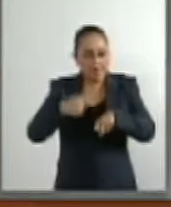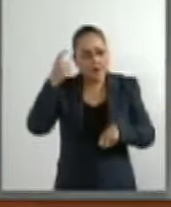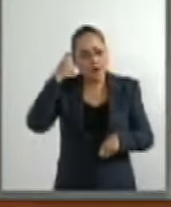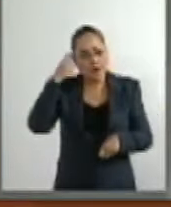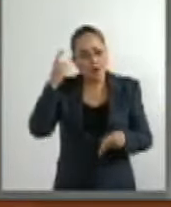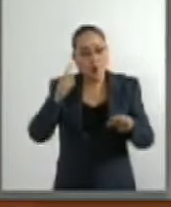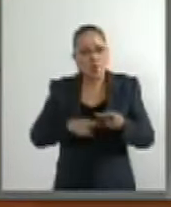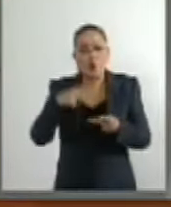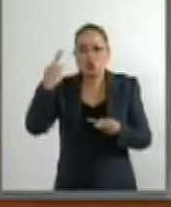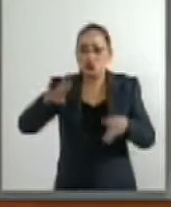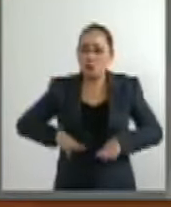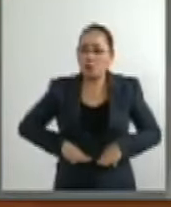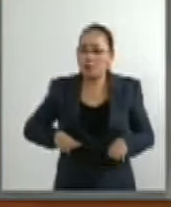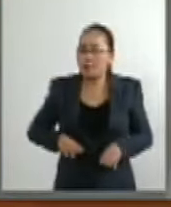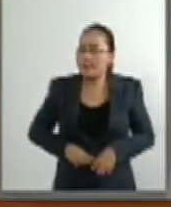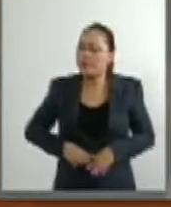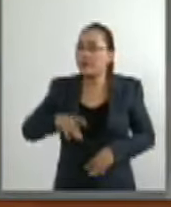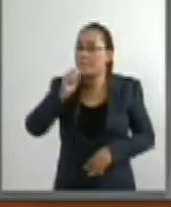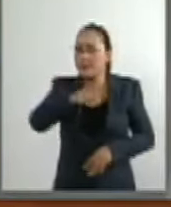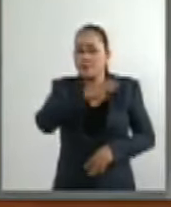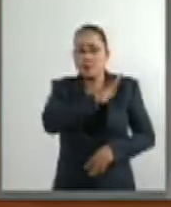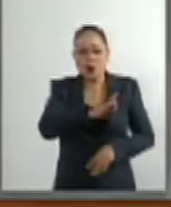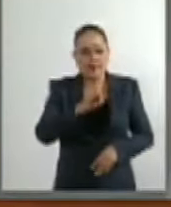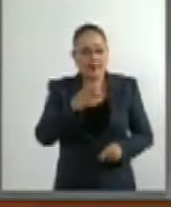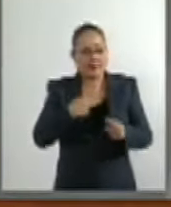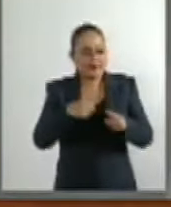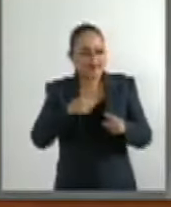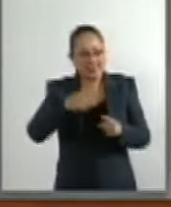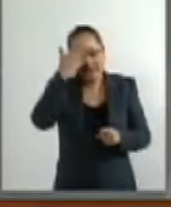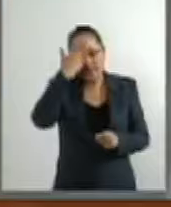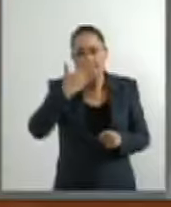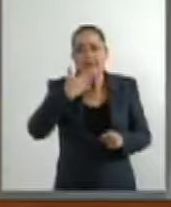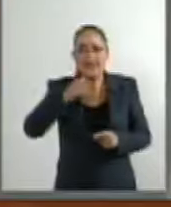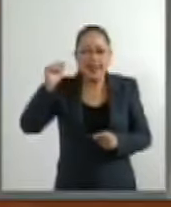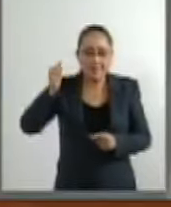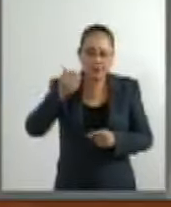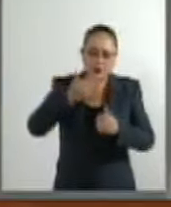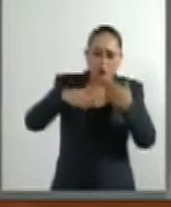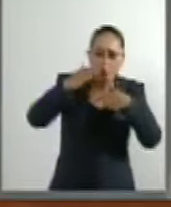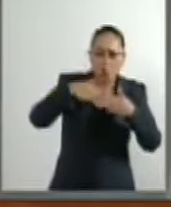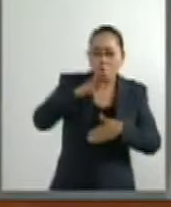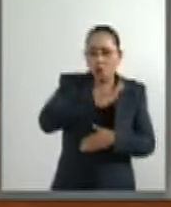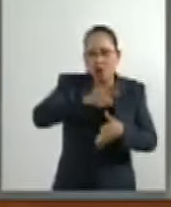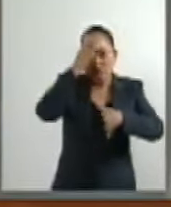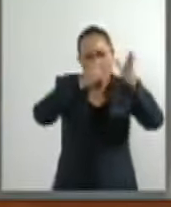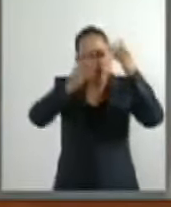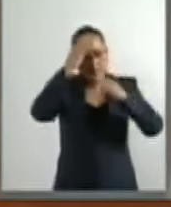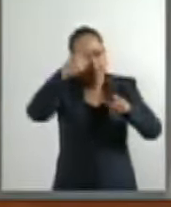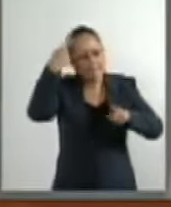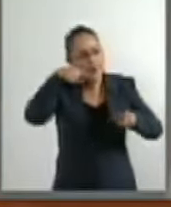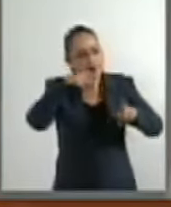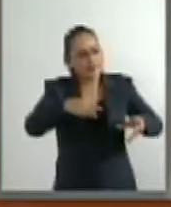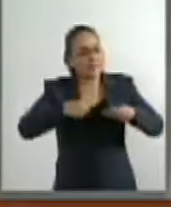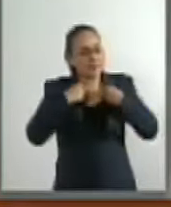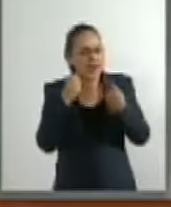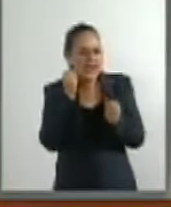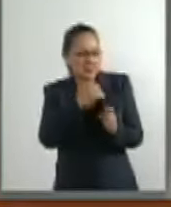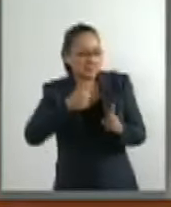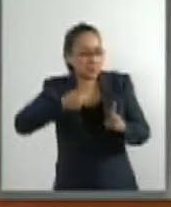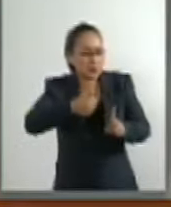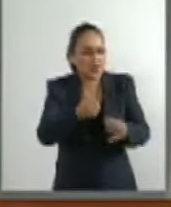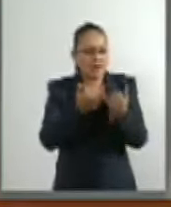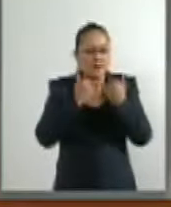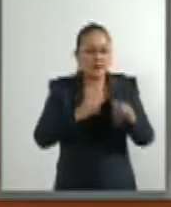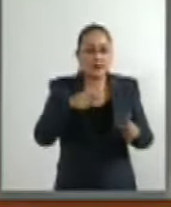comportamiento desarrollen habilidades básicas necesarias para vivir tan autónomamente